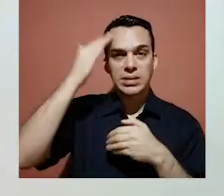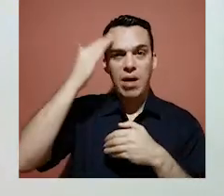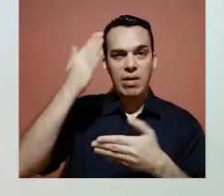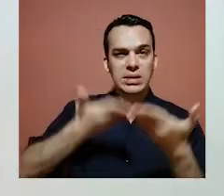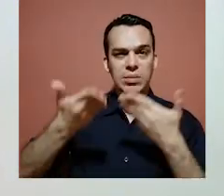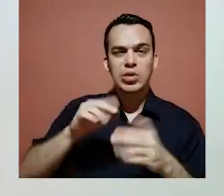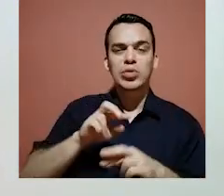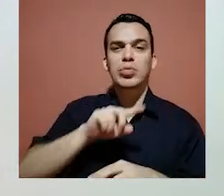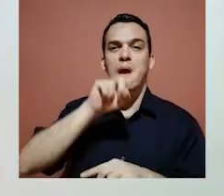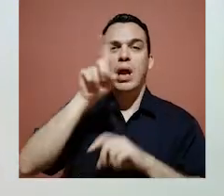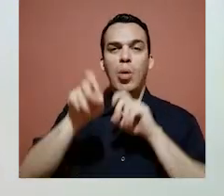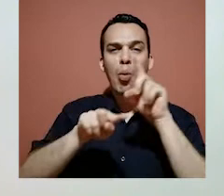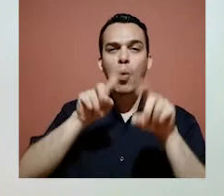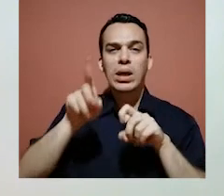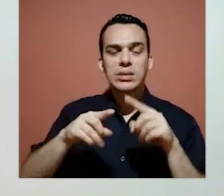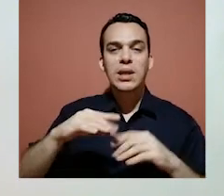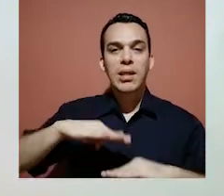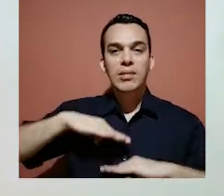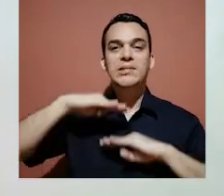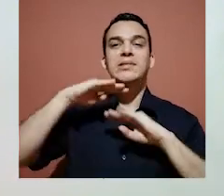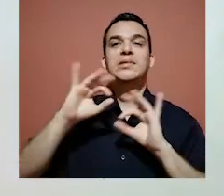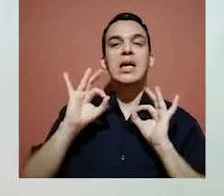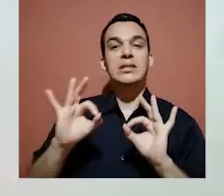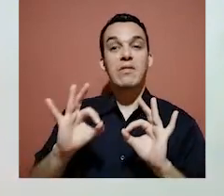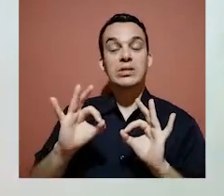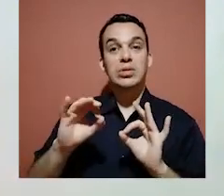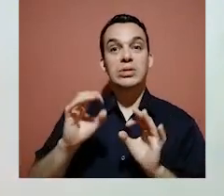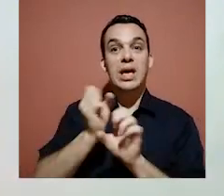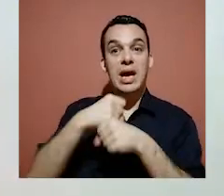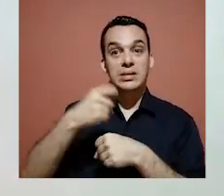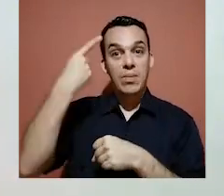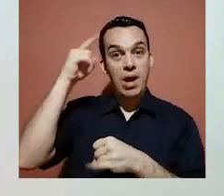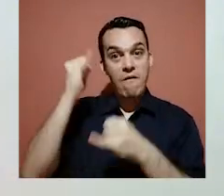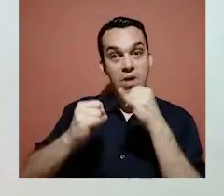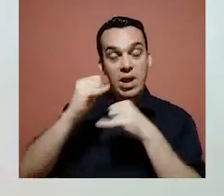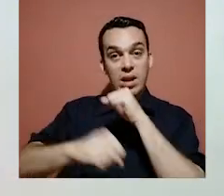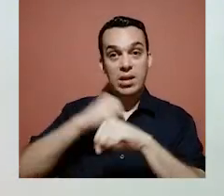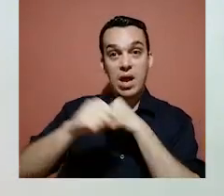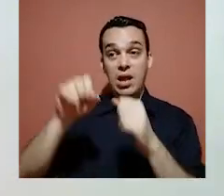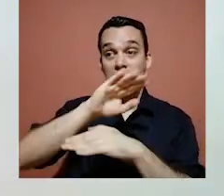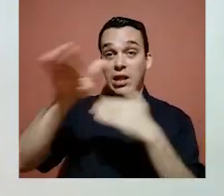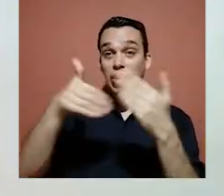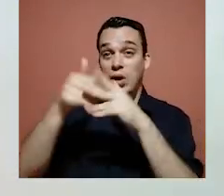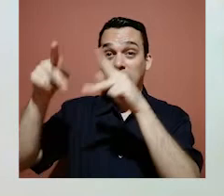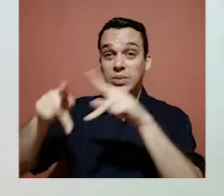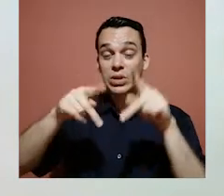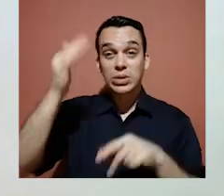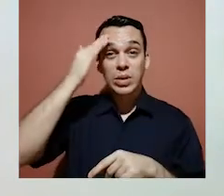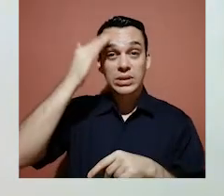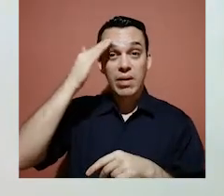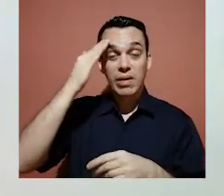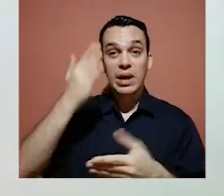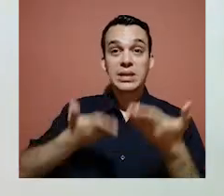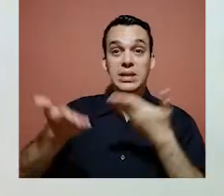servicio, es una encuesta de satisfacción. Se hace siempre a finales de año, ¿verdad?, a toda la ciudadanía. Esto